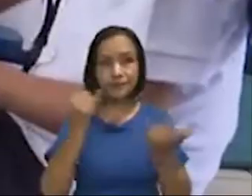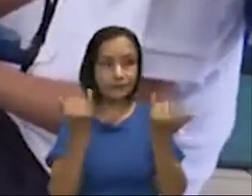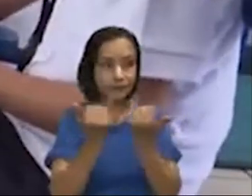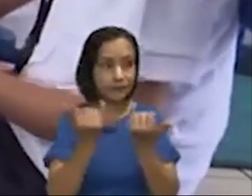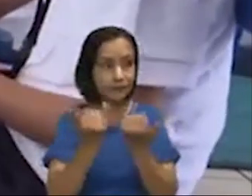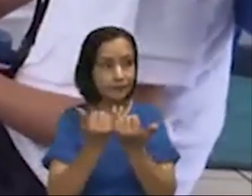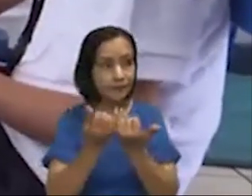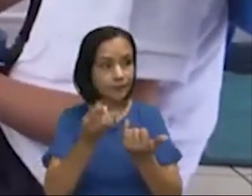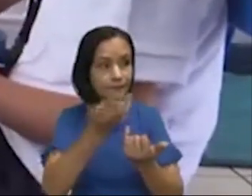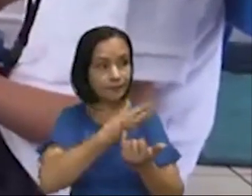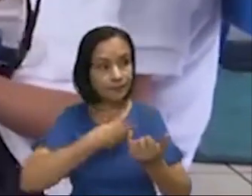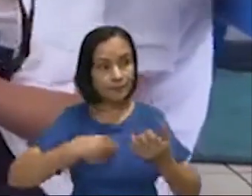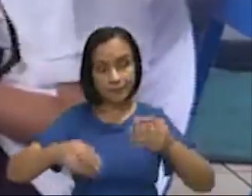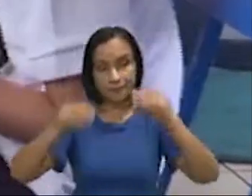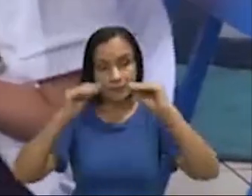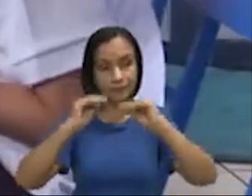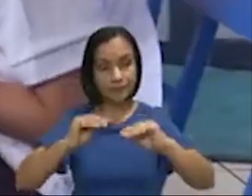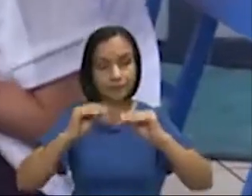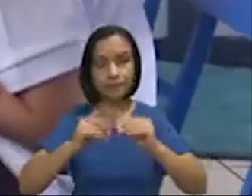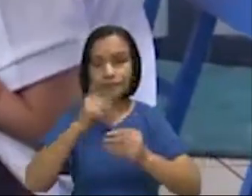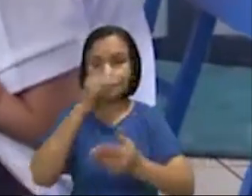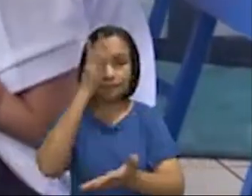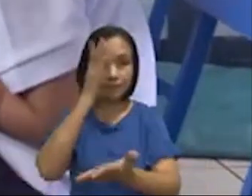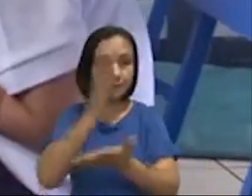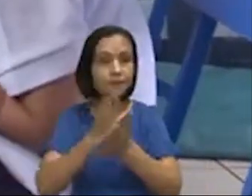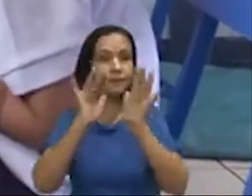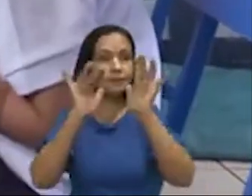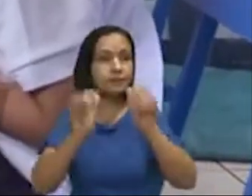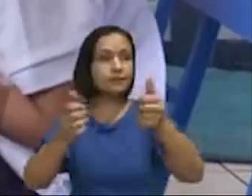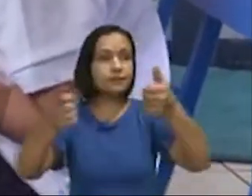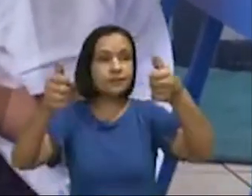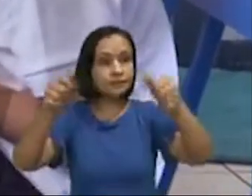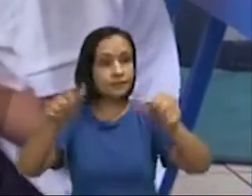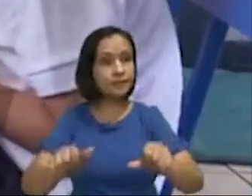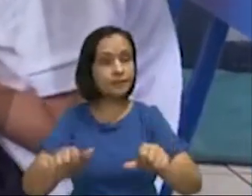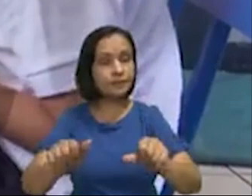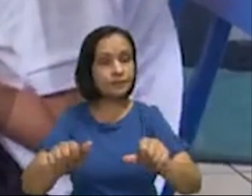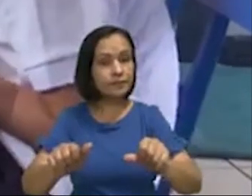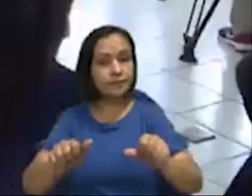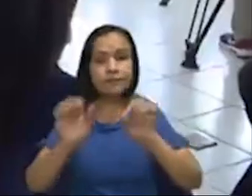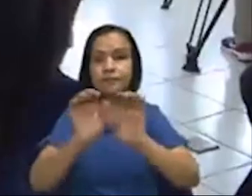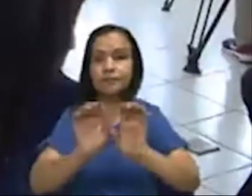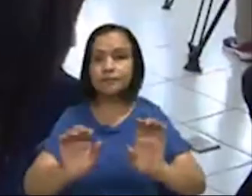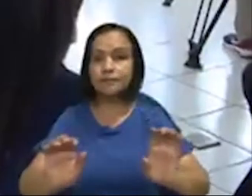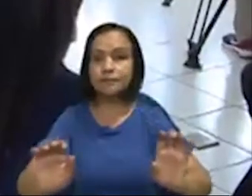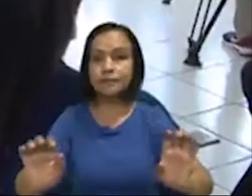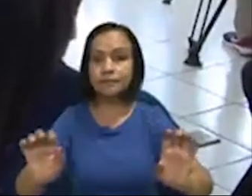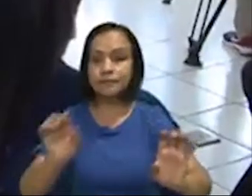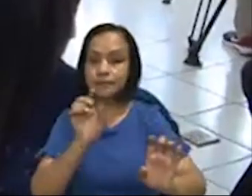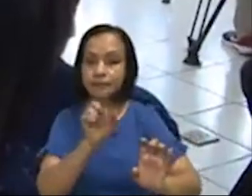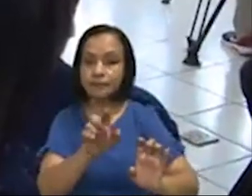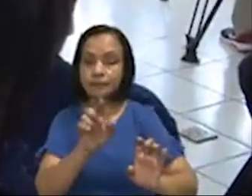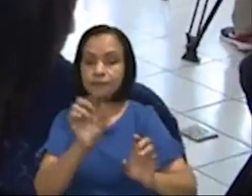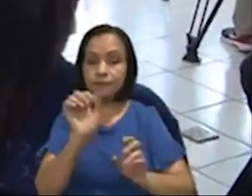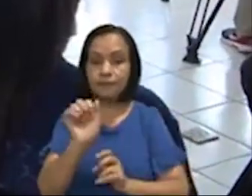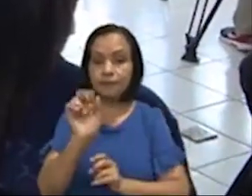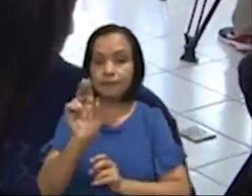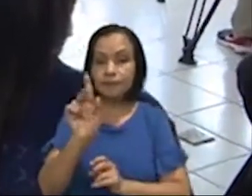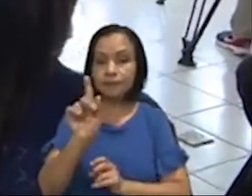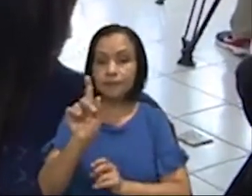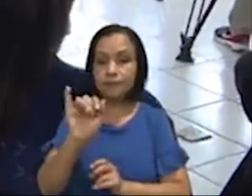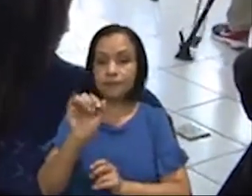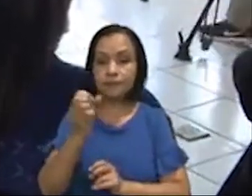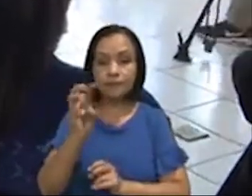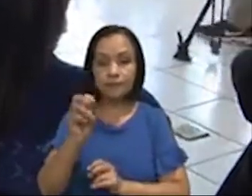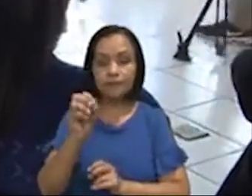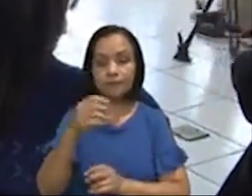él. Como MINED, una vez que ya tenemos establecido que el niño está con estas condiciones, se procede a hacer